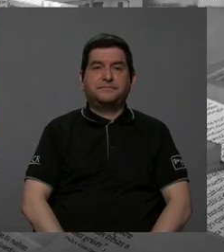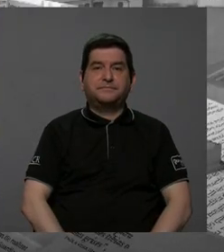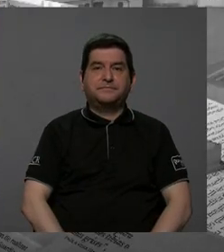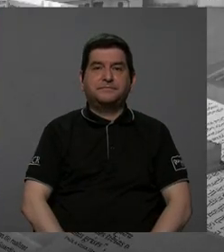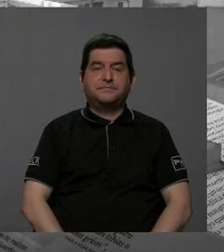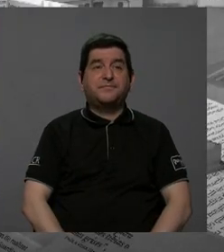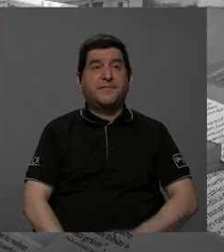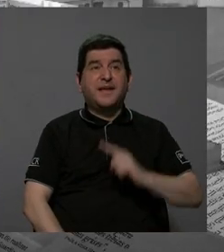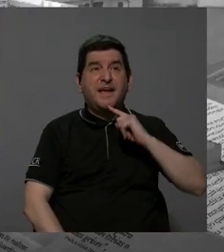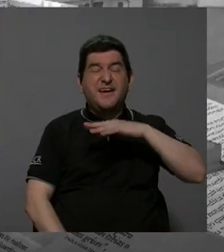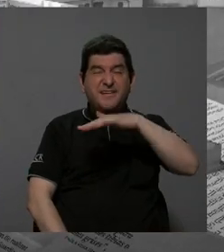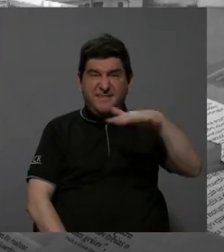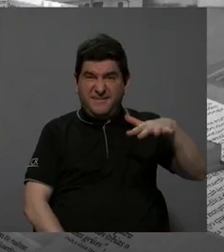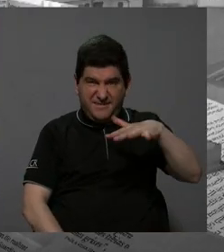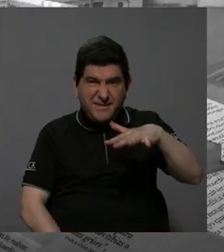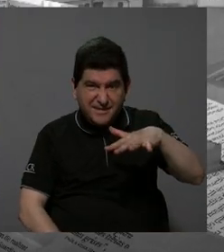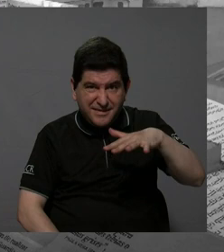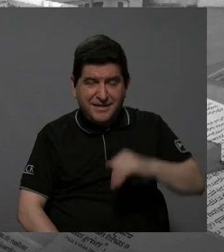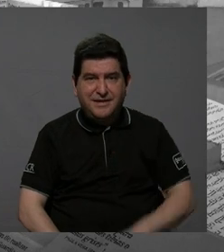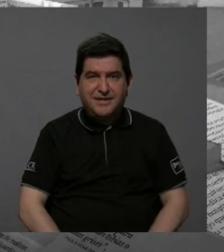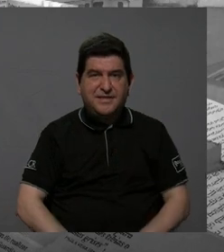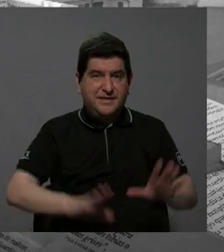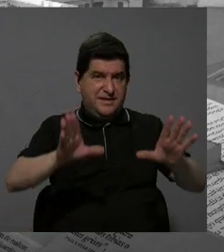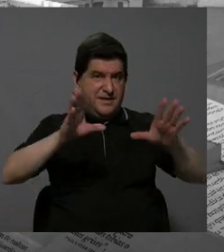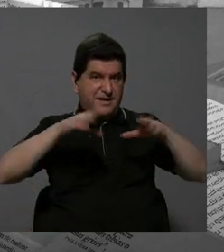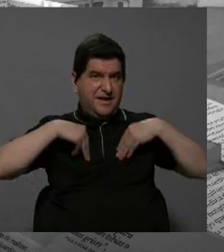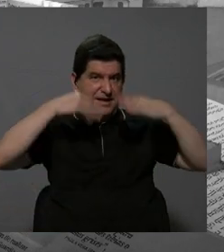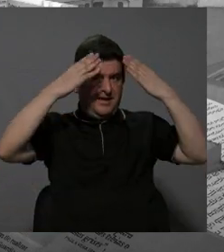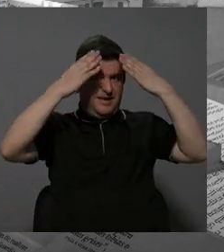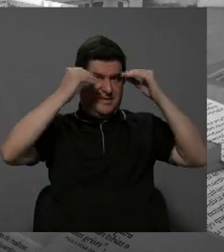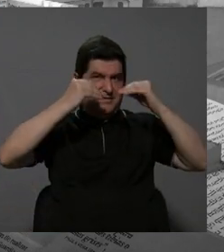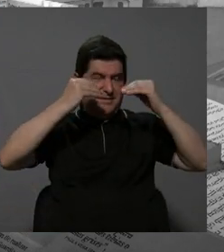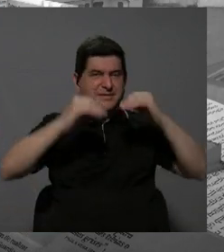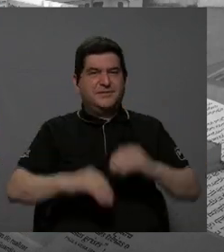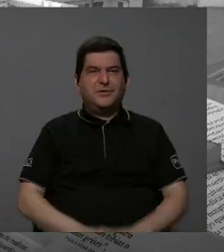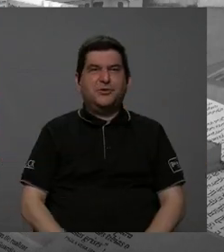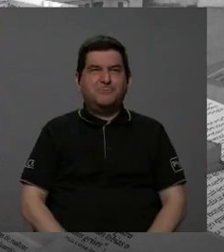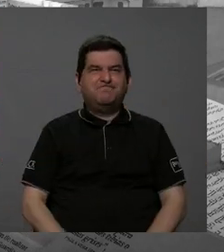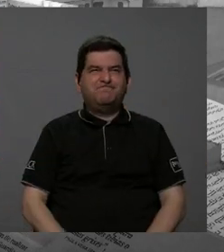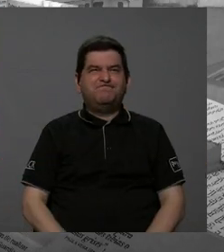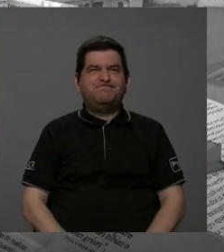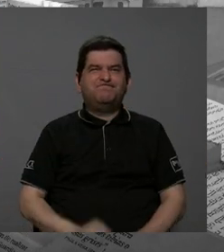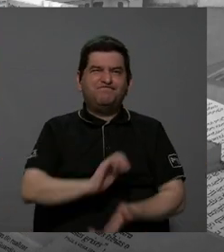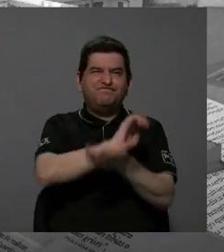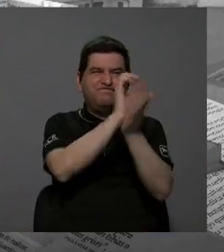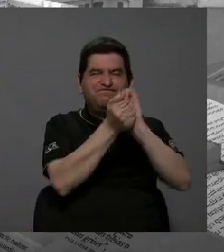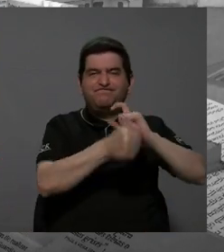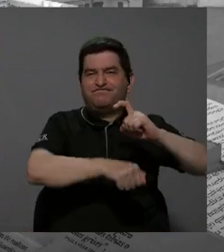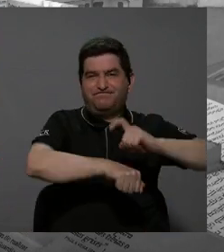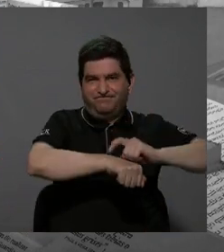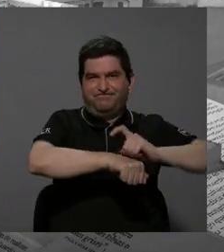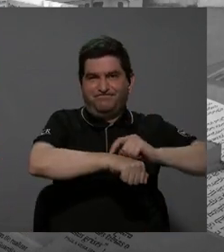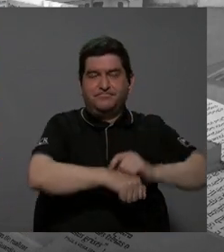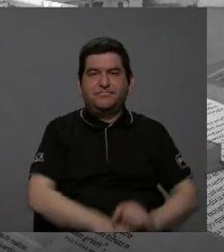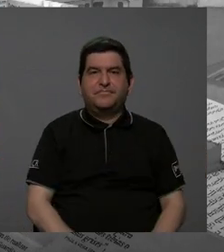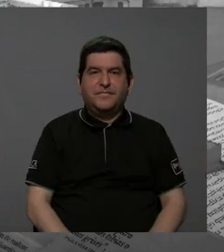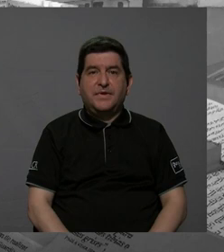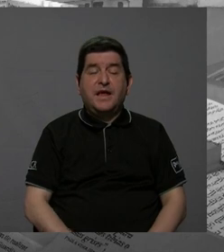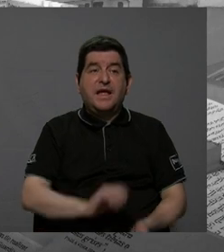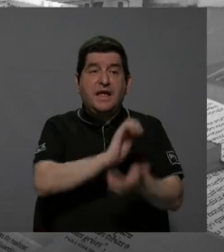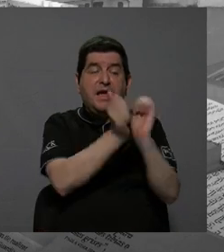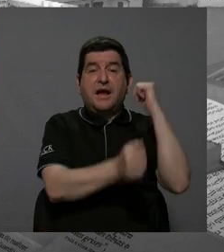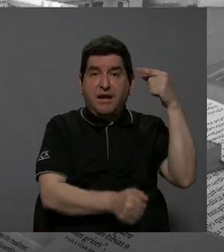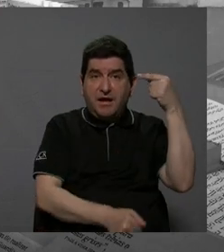La realidad es que la recepción de la información ha ido cambiando en el tiempo, han habido cambios de